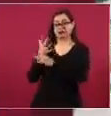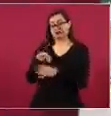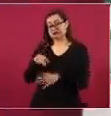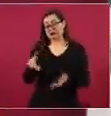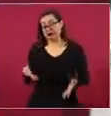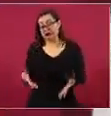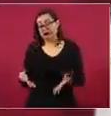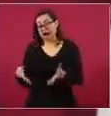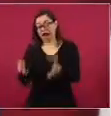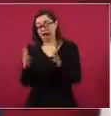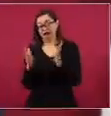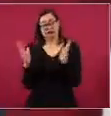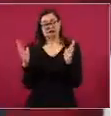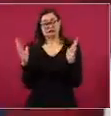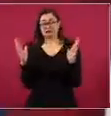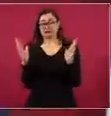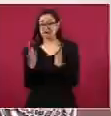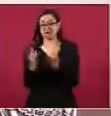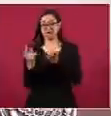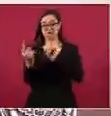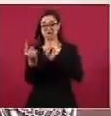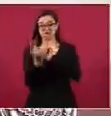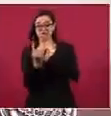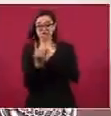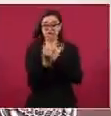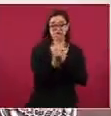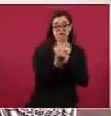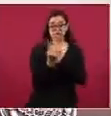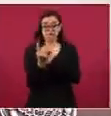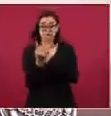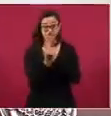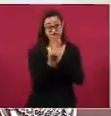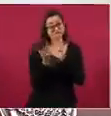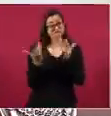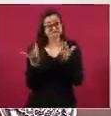que no hay ni para dónde hacerse.